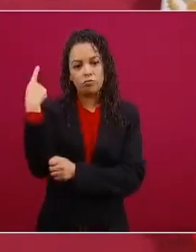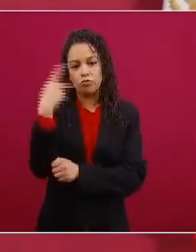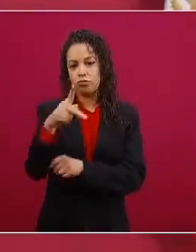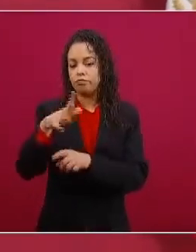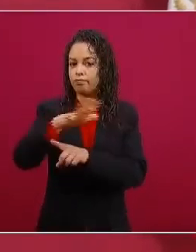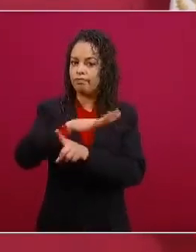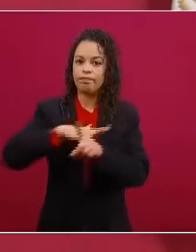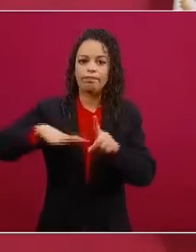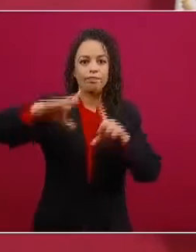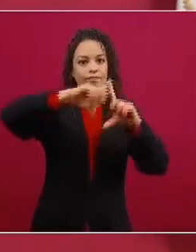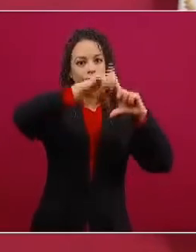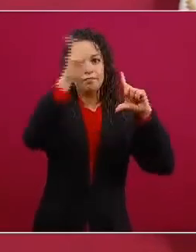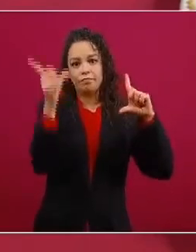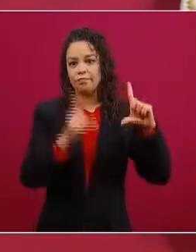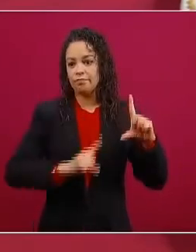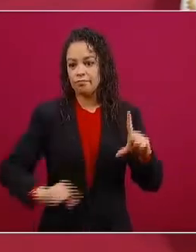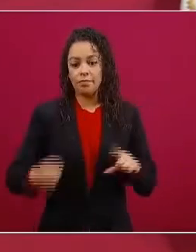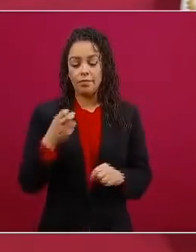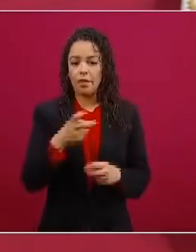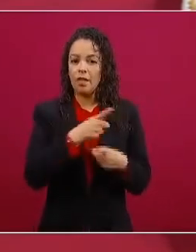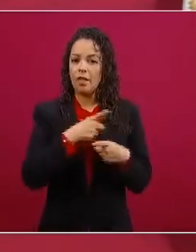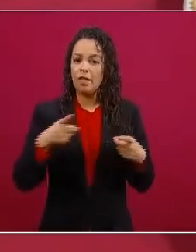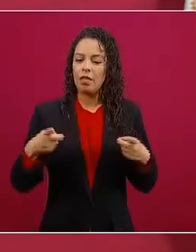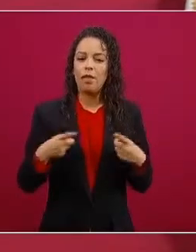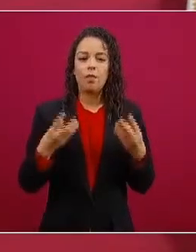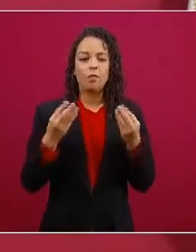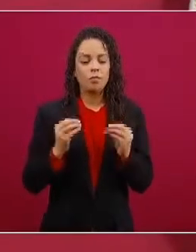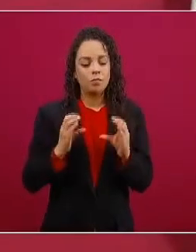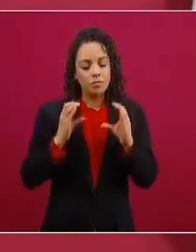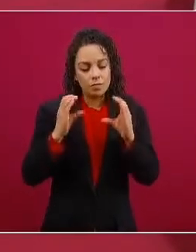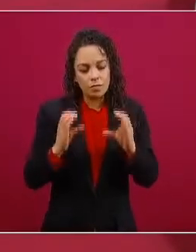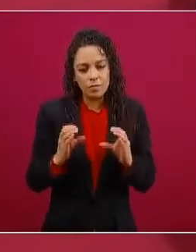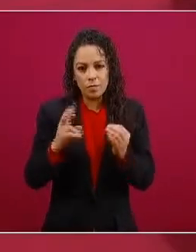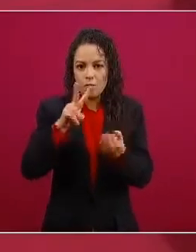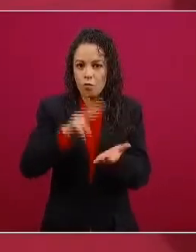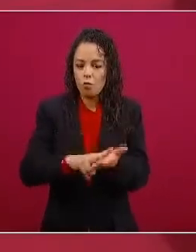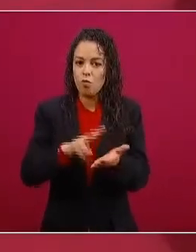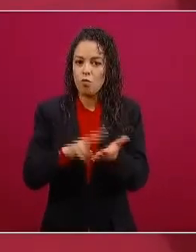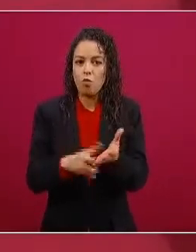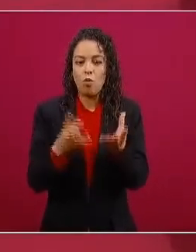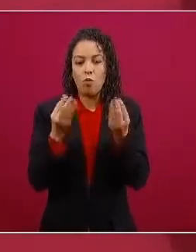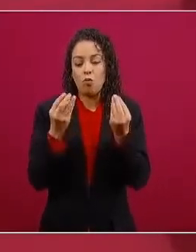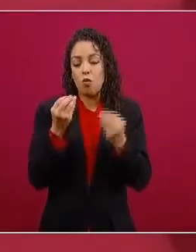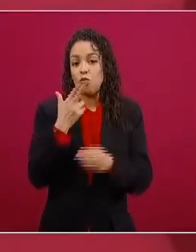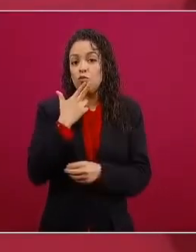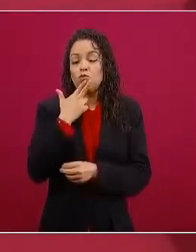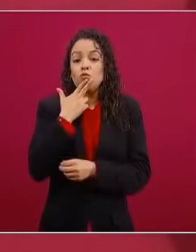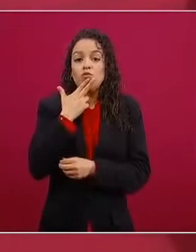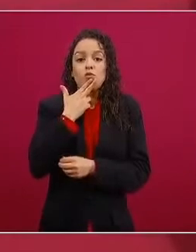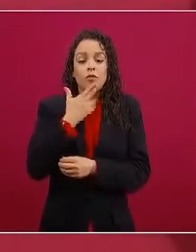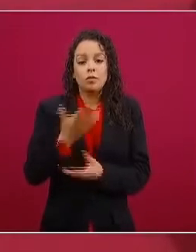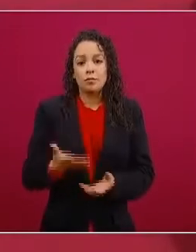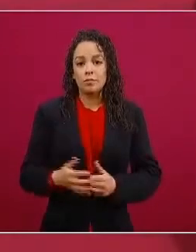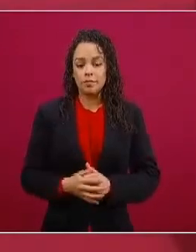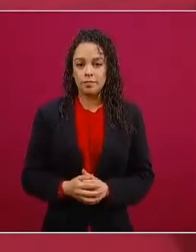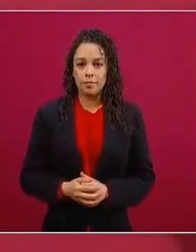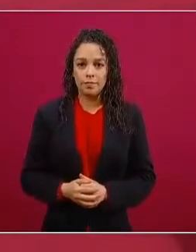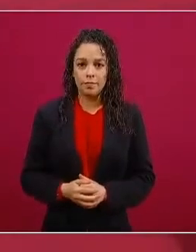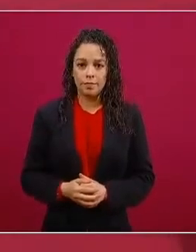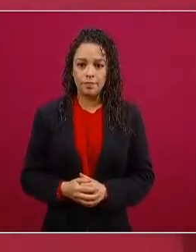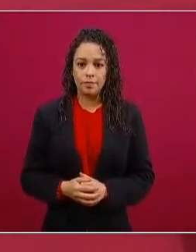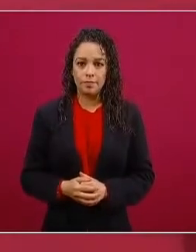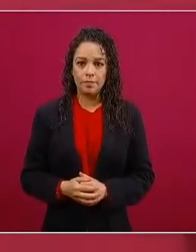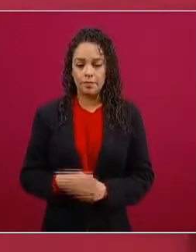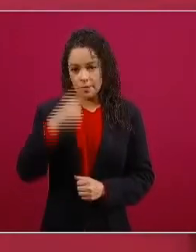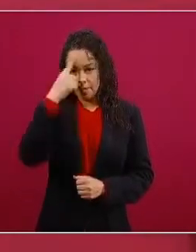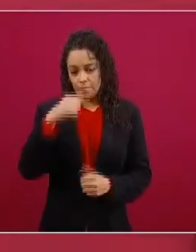cuidar ese tesoro, para decirlo con